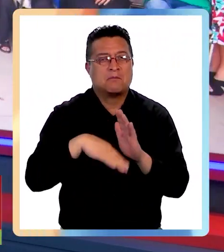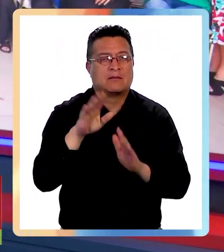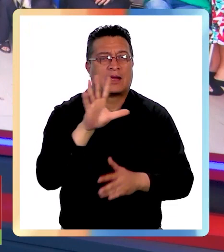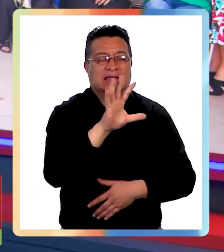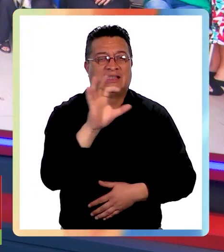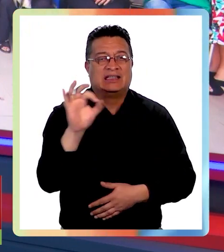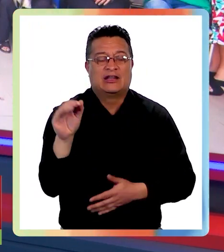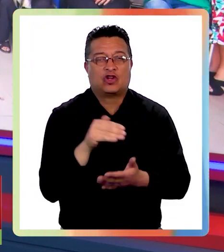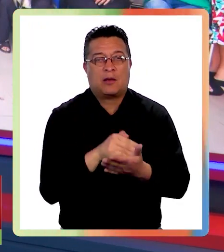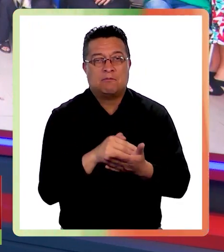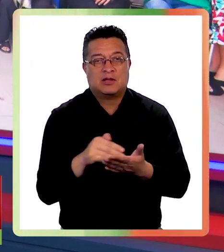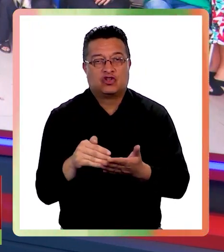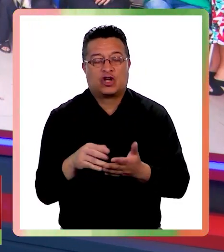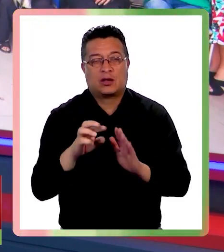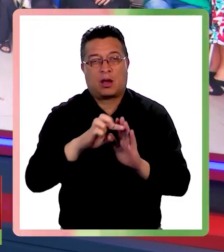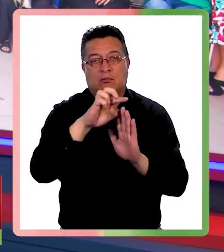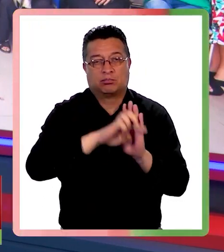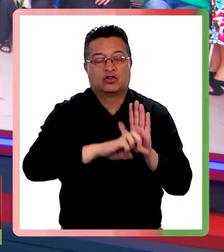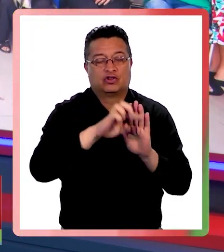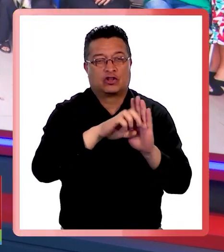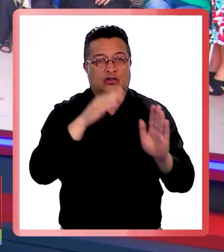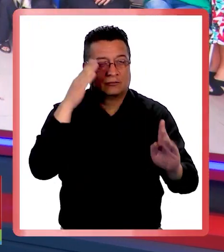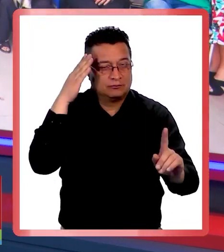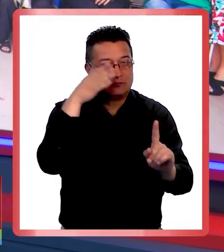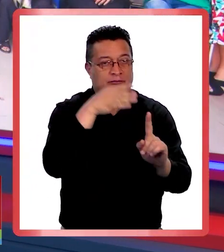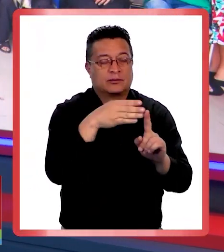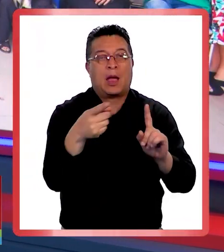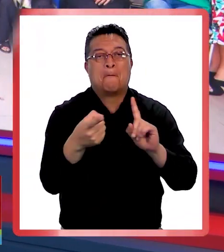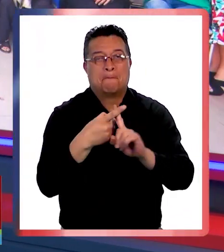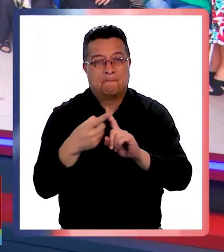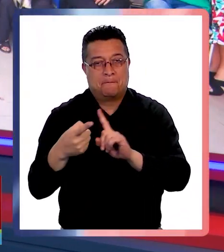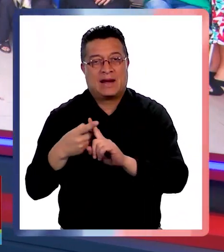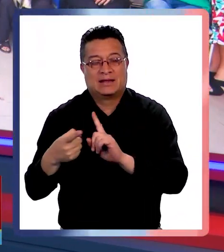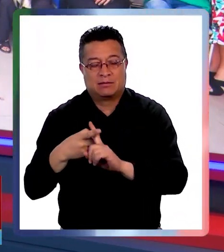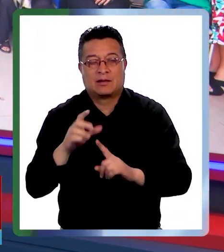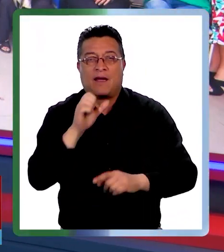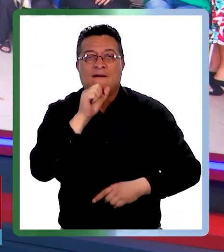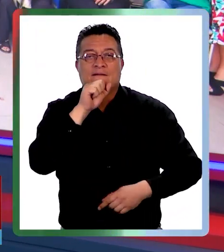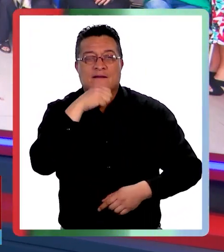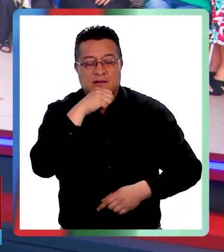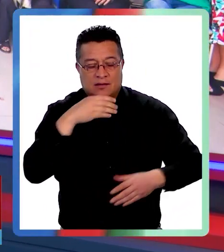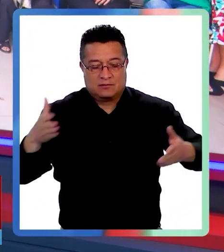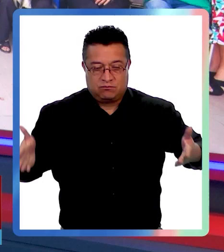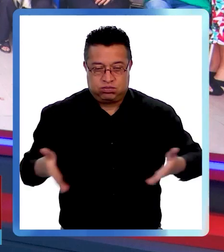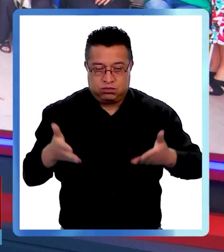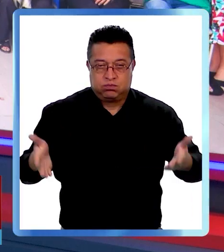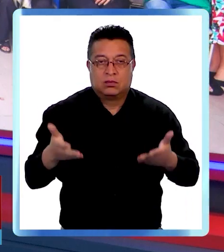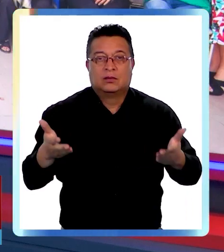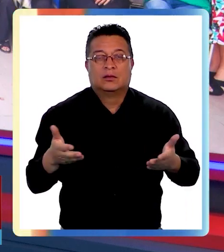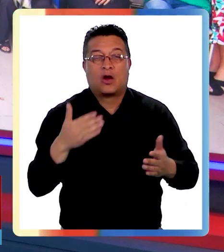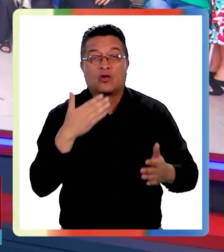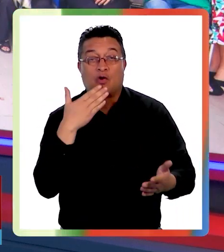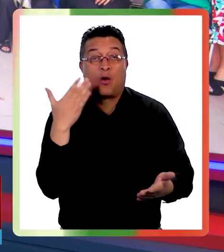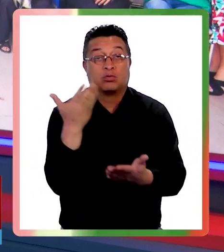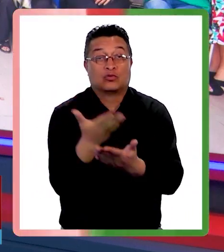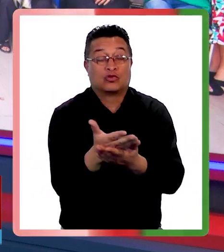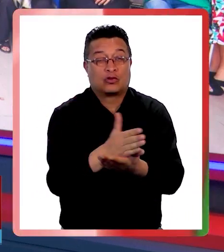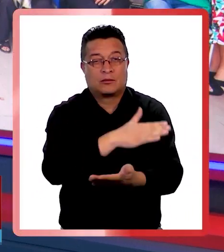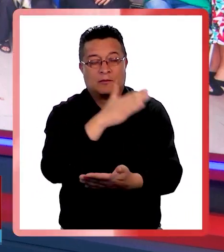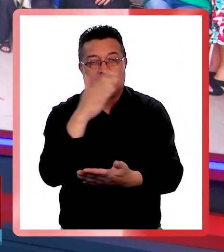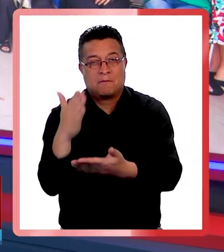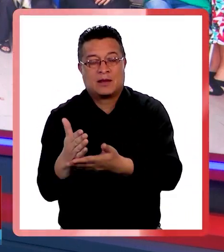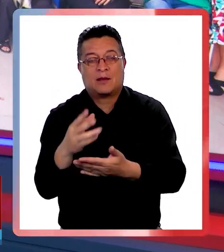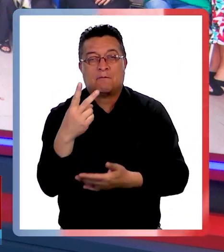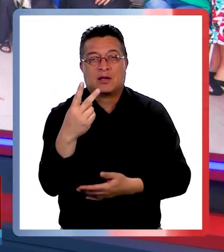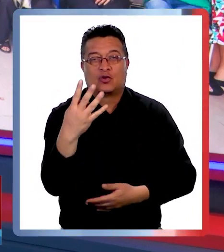más de 500 millones de pesos a proyectos dirigidos a la participación y al envejecimiento activo. Las postulaciones son hasta